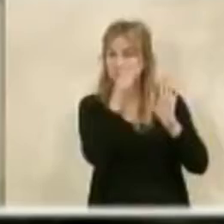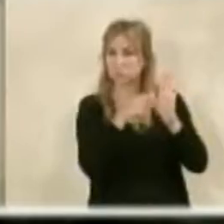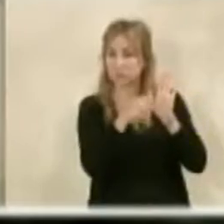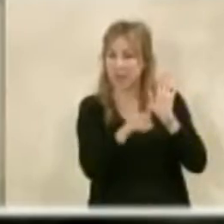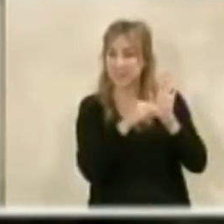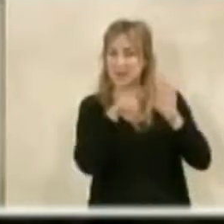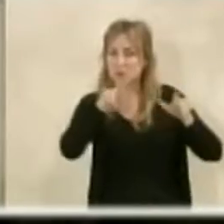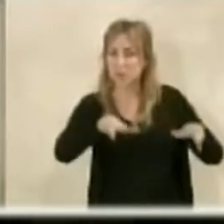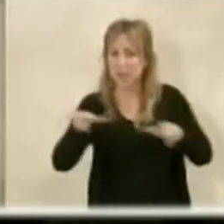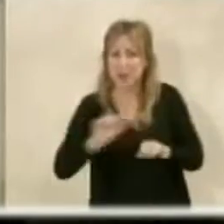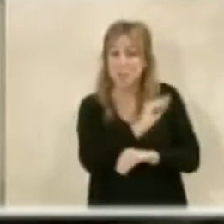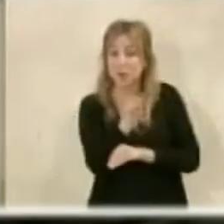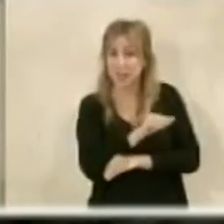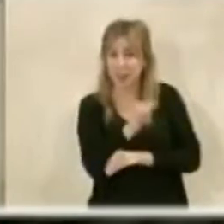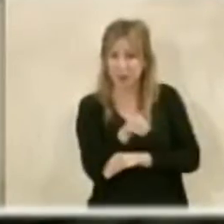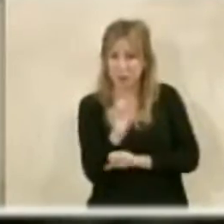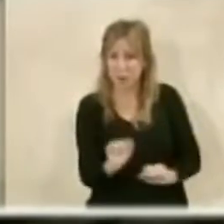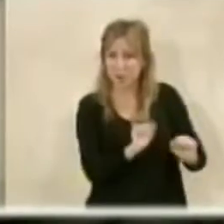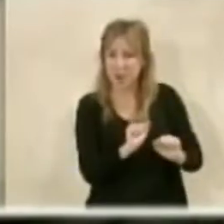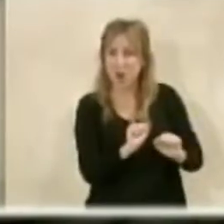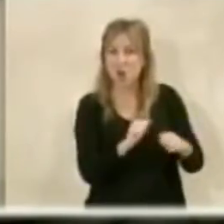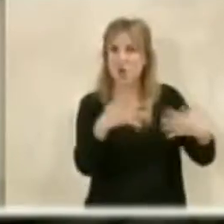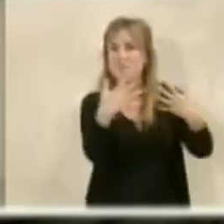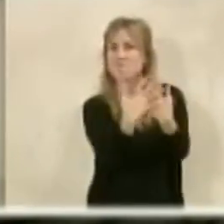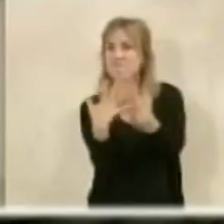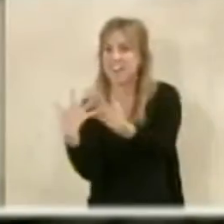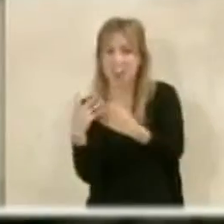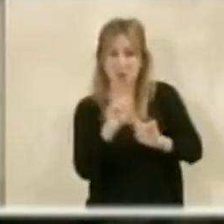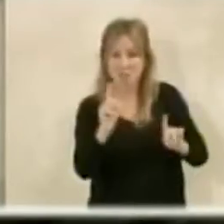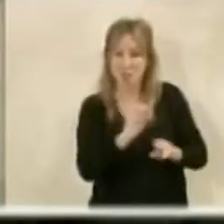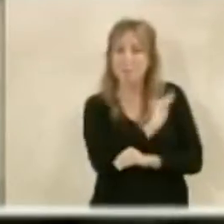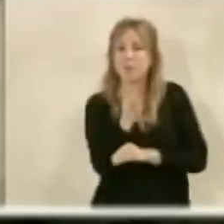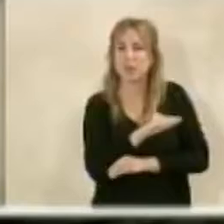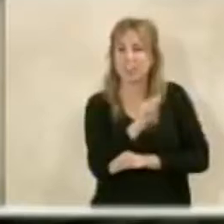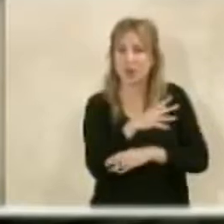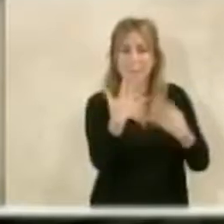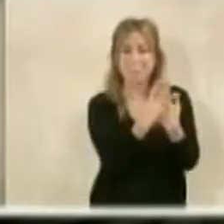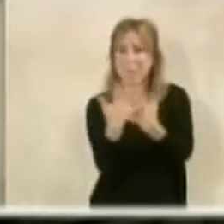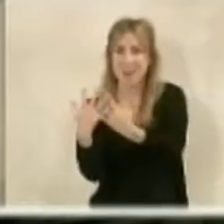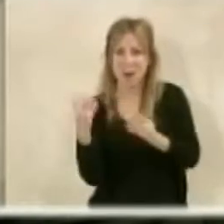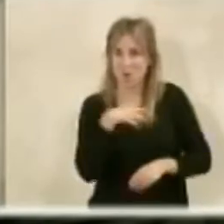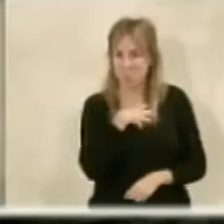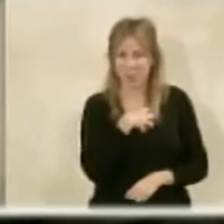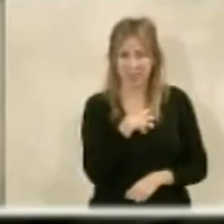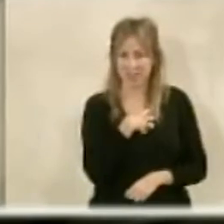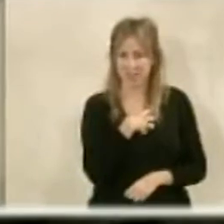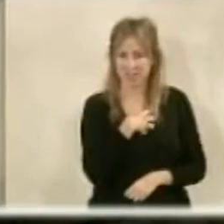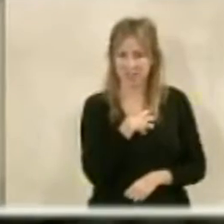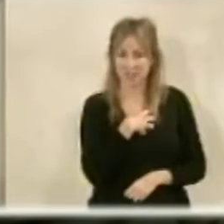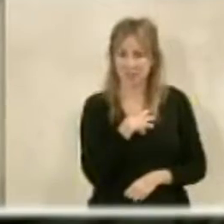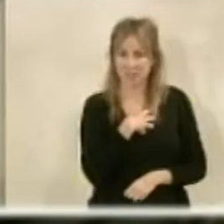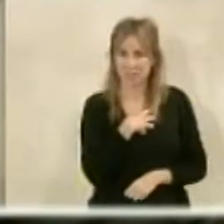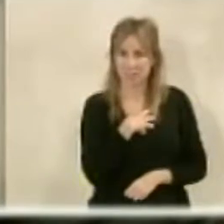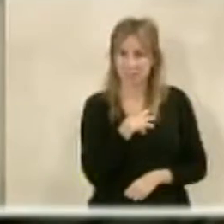su parcela a protegerlo, no a vallarlo, señor Cazorla. No, no puede vallarlo. Tiene que